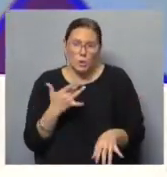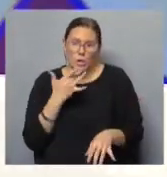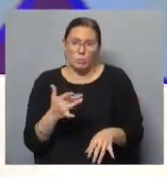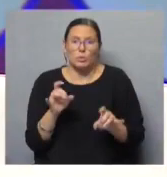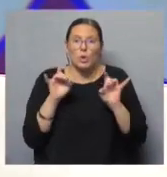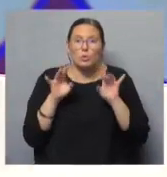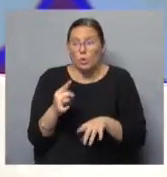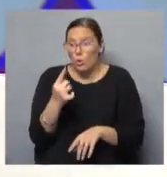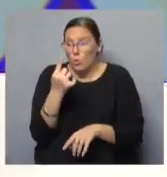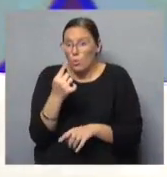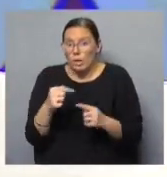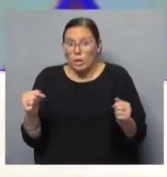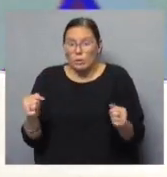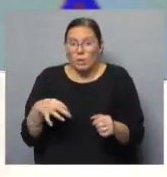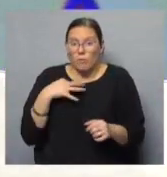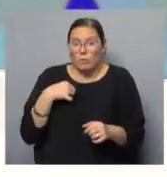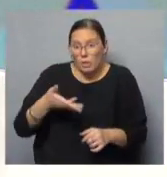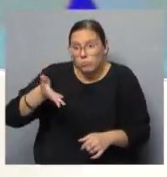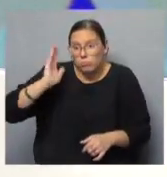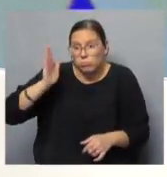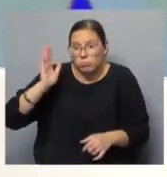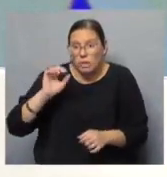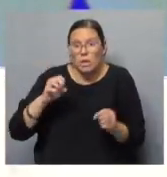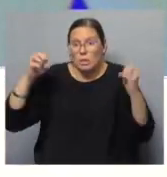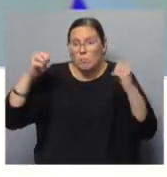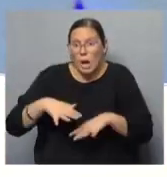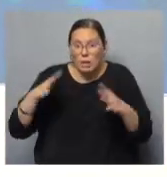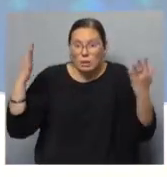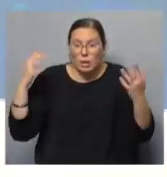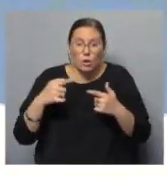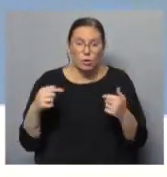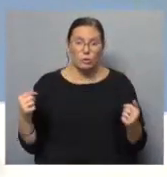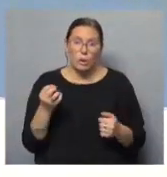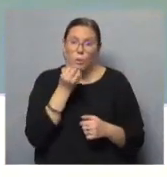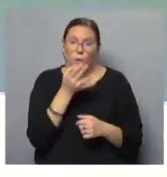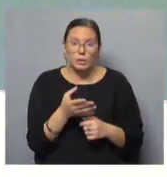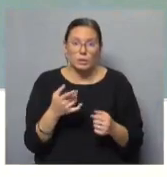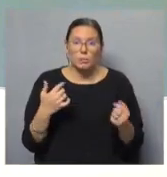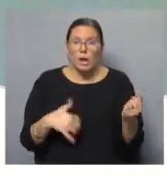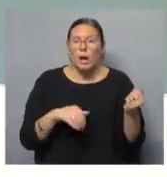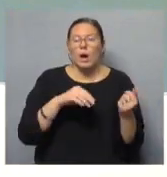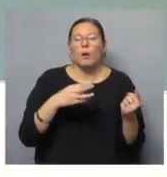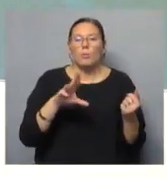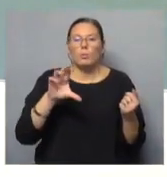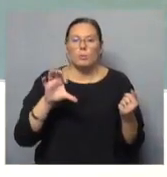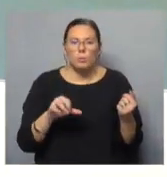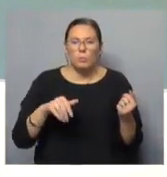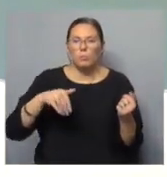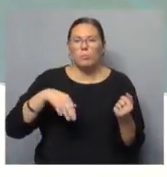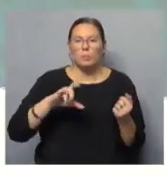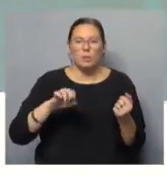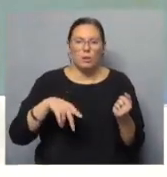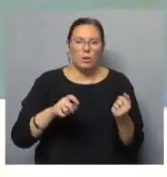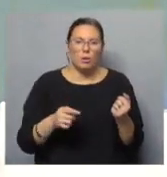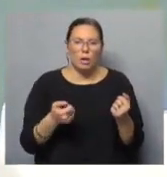hacen solo una cosa toda la vida y logran magias increíbles como, ¿no? El tipo que toca bluso, que toca milonga, no sé,